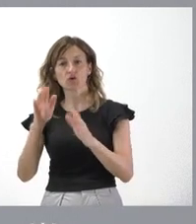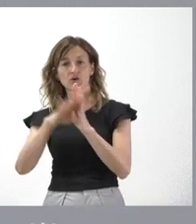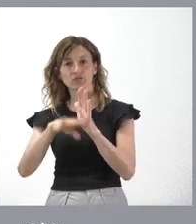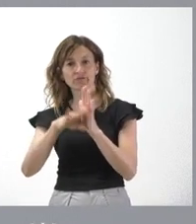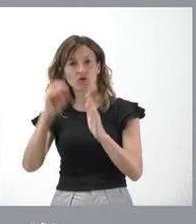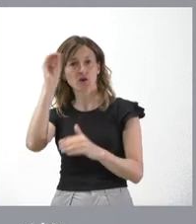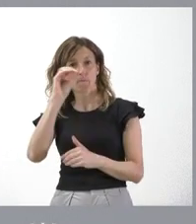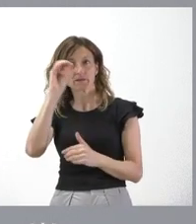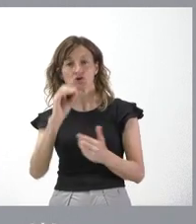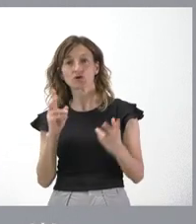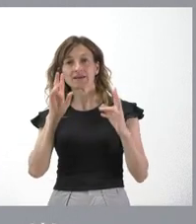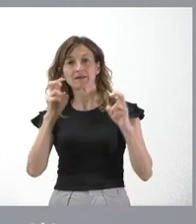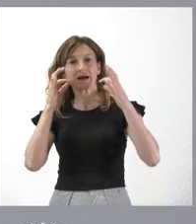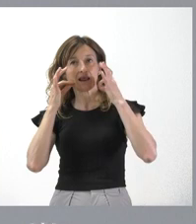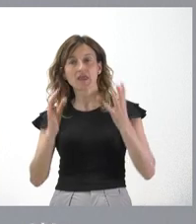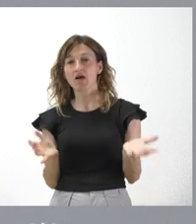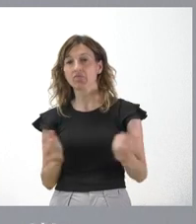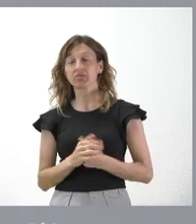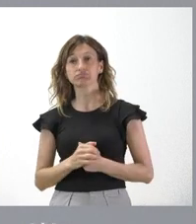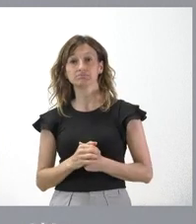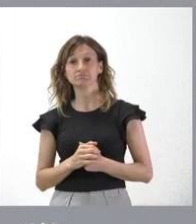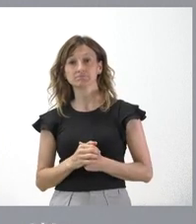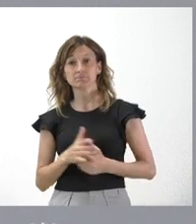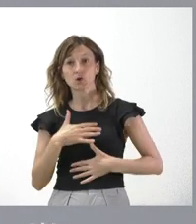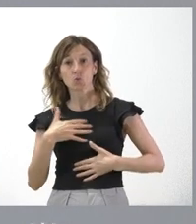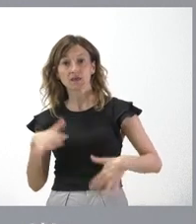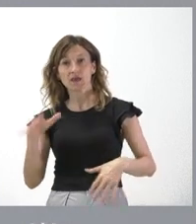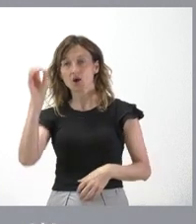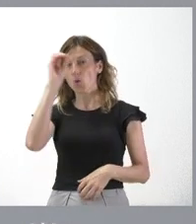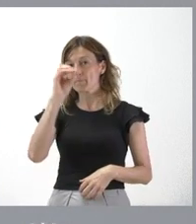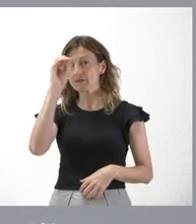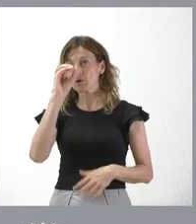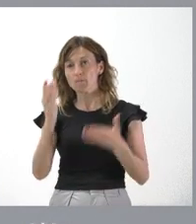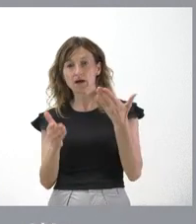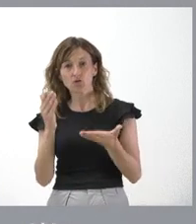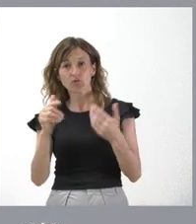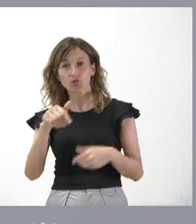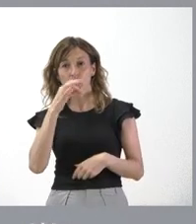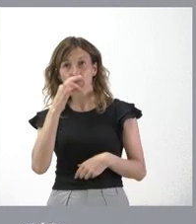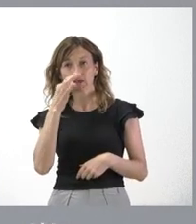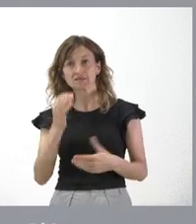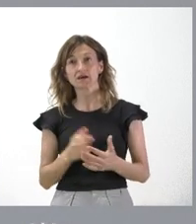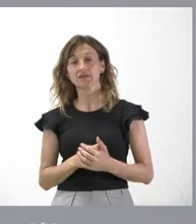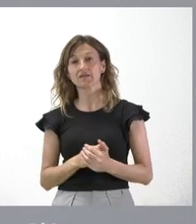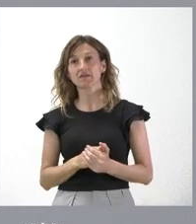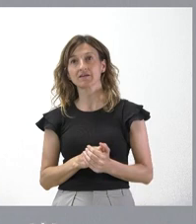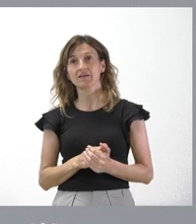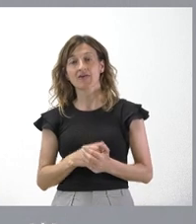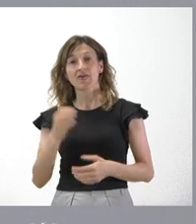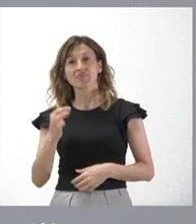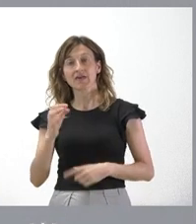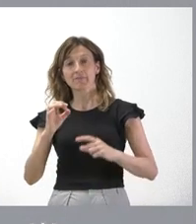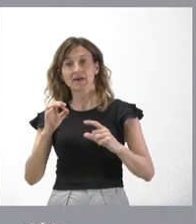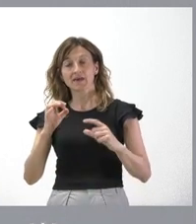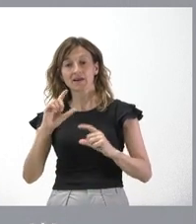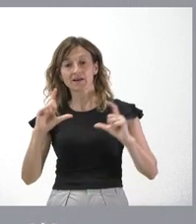visiones de la realidad y, por tanto, cualquier valoración sobre lo que esta tarde se pudiera plantear la tendríamos que hacer después de que